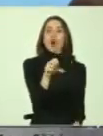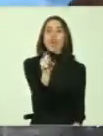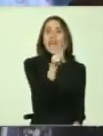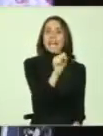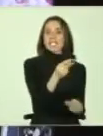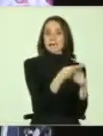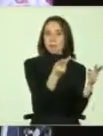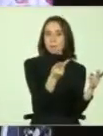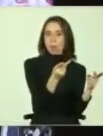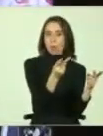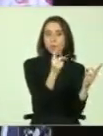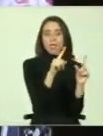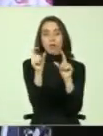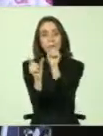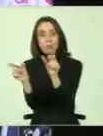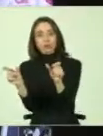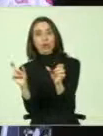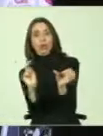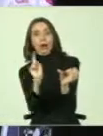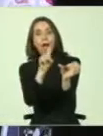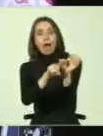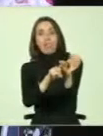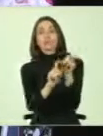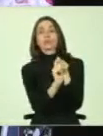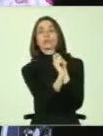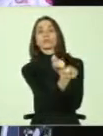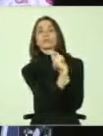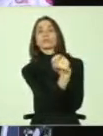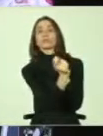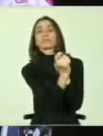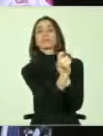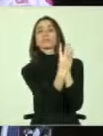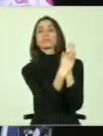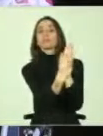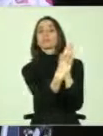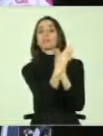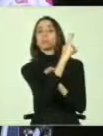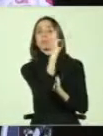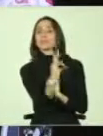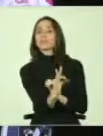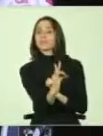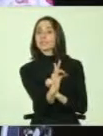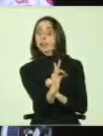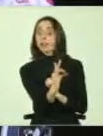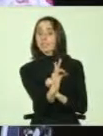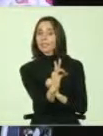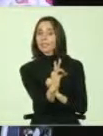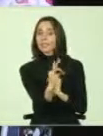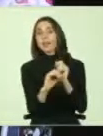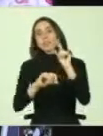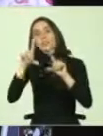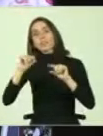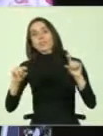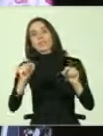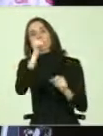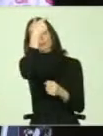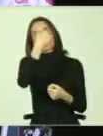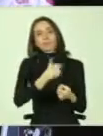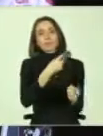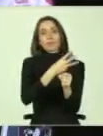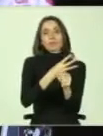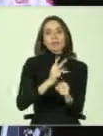cual muchos de los que estamos acá estamos inscritos y aportamos nuestro porcentaje diferenciado si somos adultos mayores,